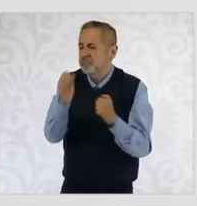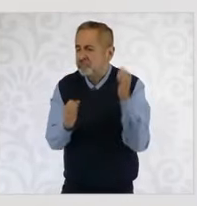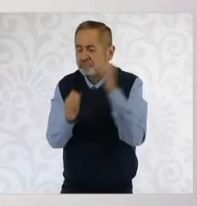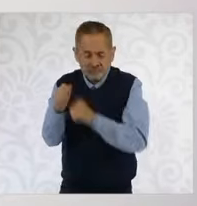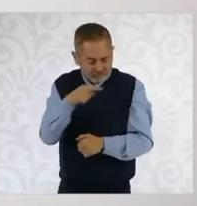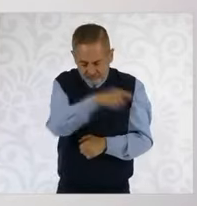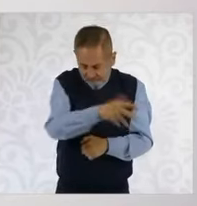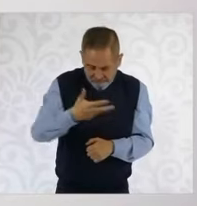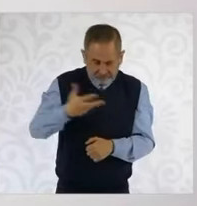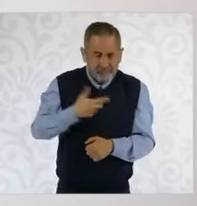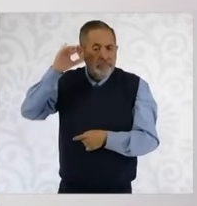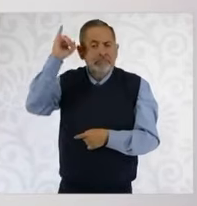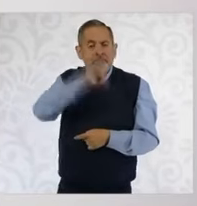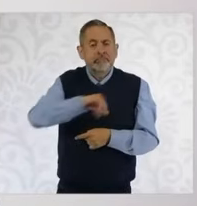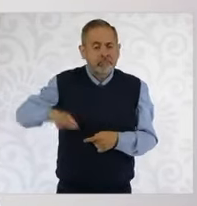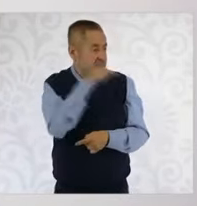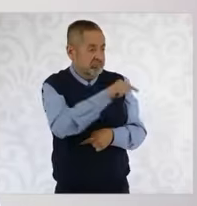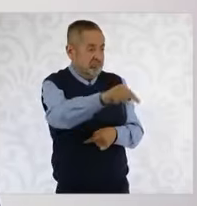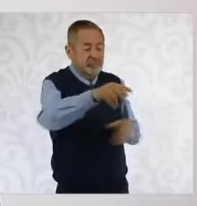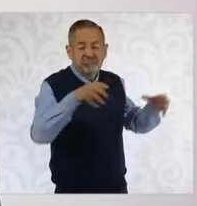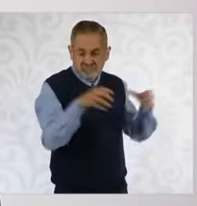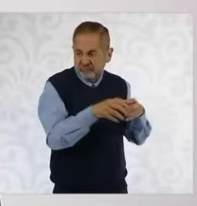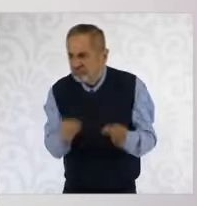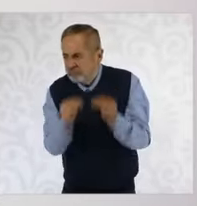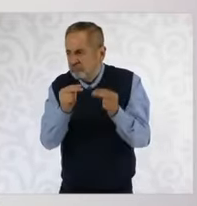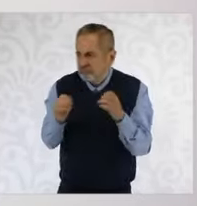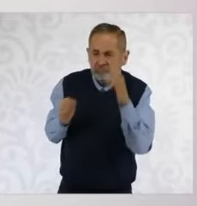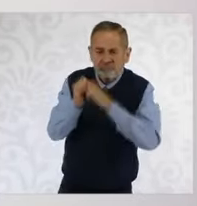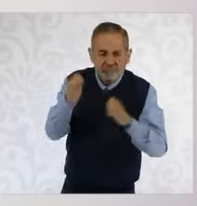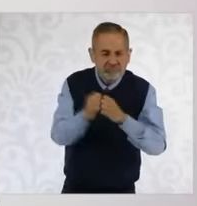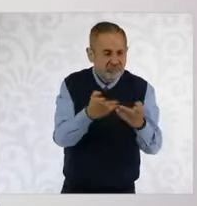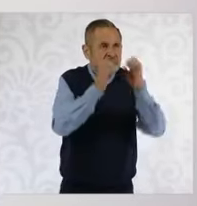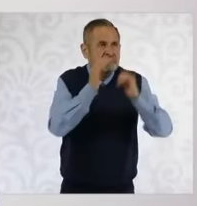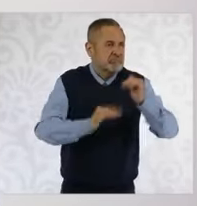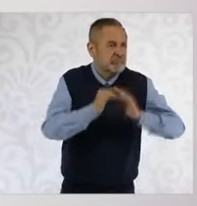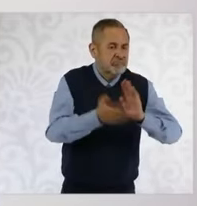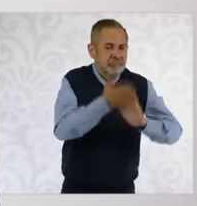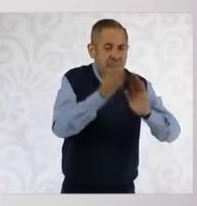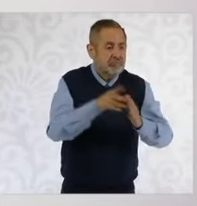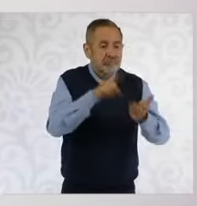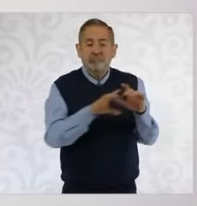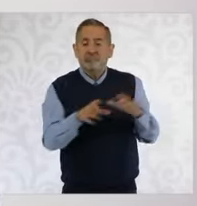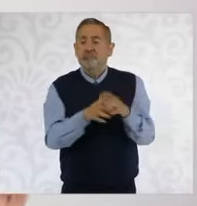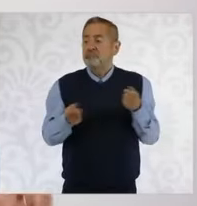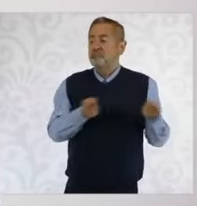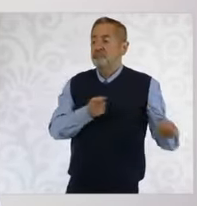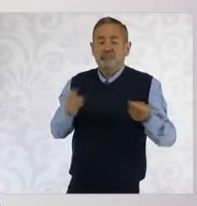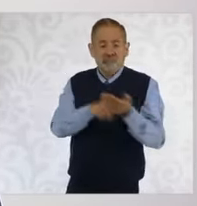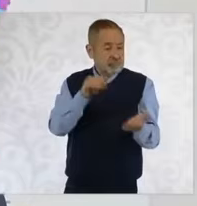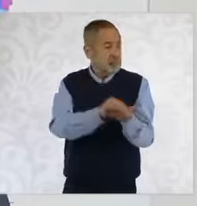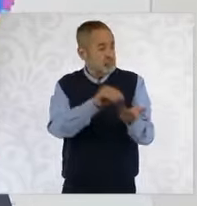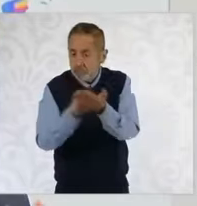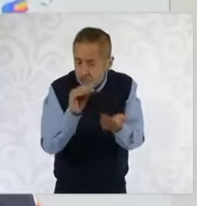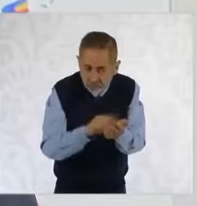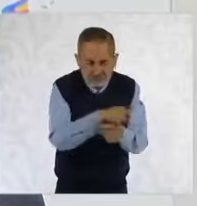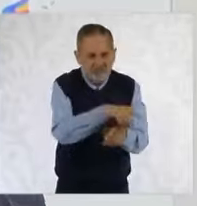que fui jefa de gobierno, funcionaba este grupo que gobernó la Benito Juárez y que sigue gobernando la